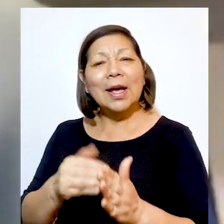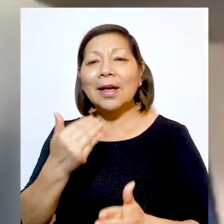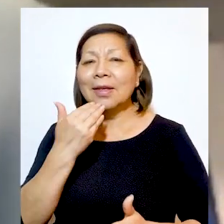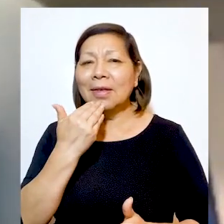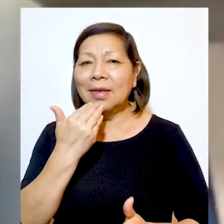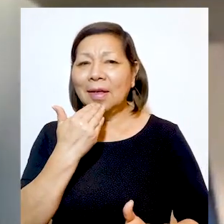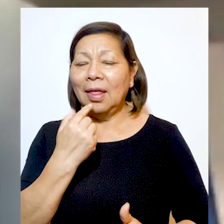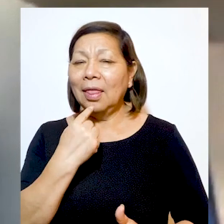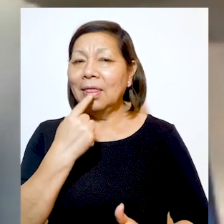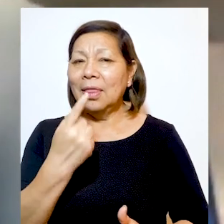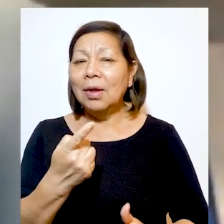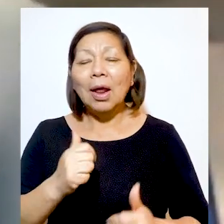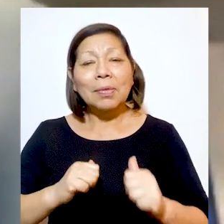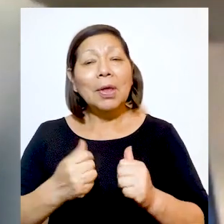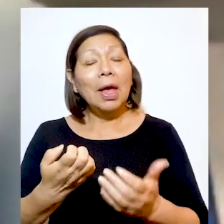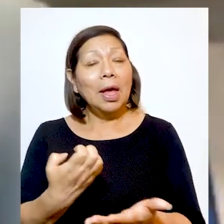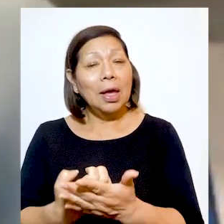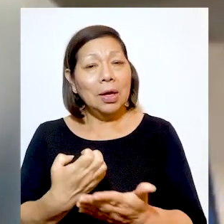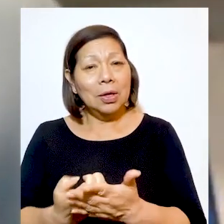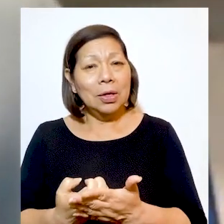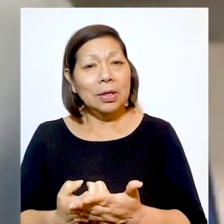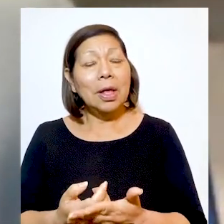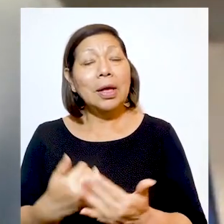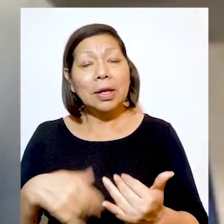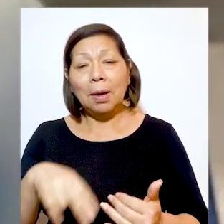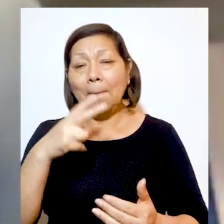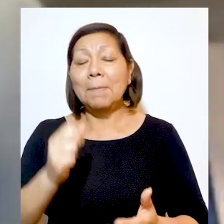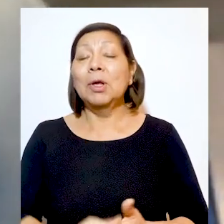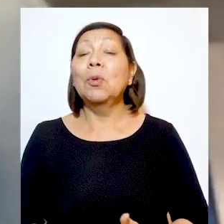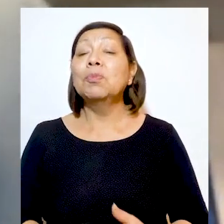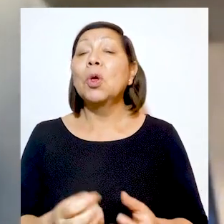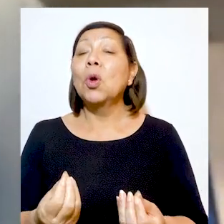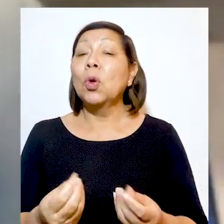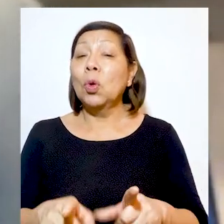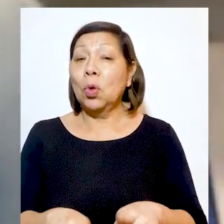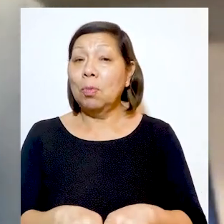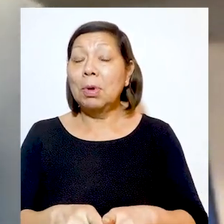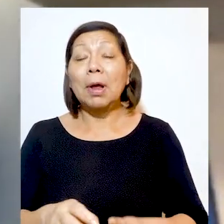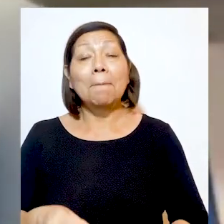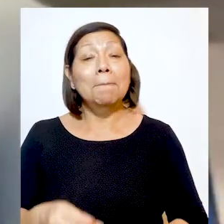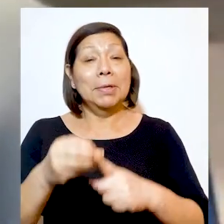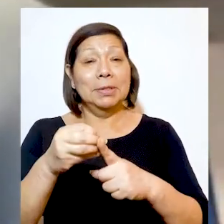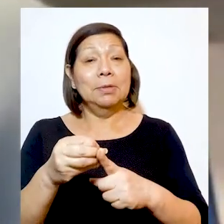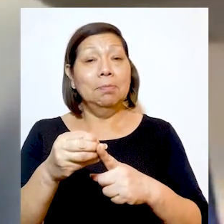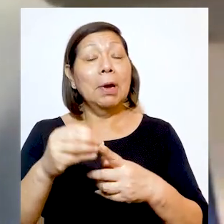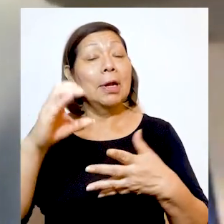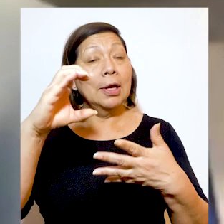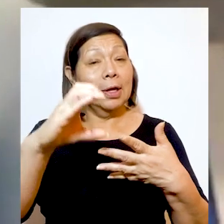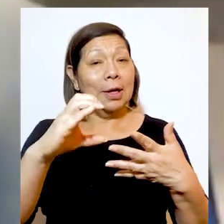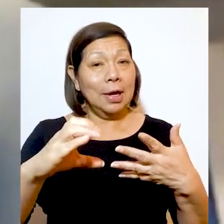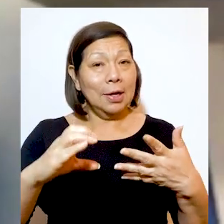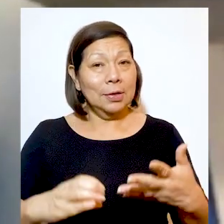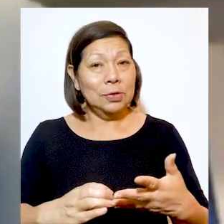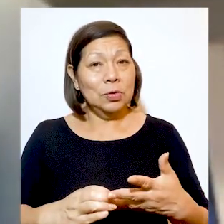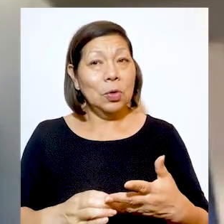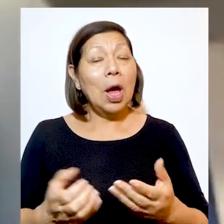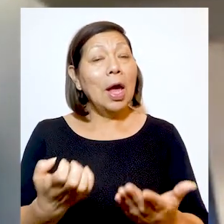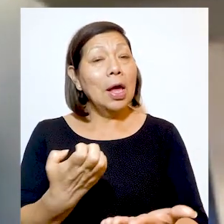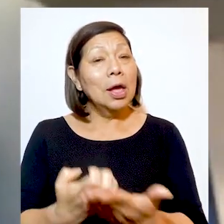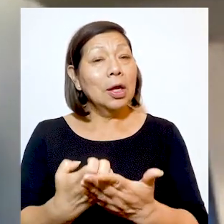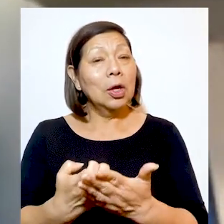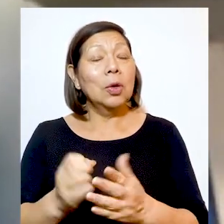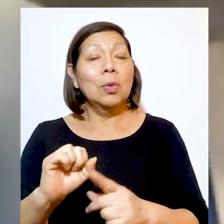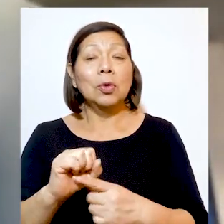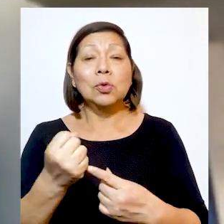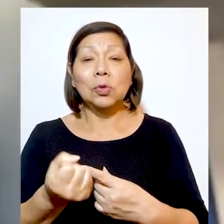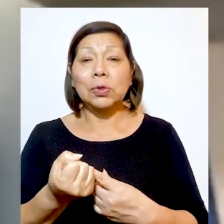desarrolla la actividad económica en el país, así como las principales características de una economía